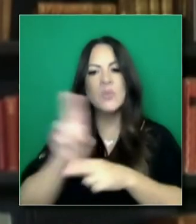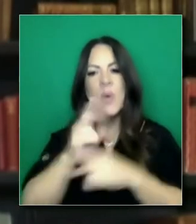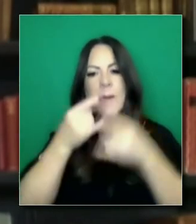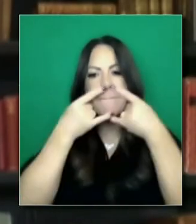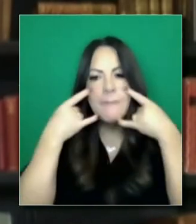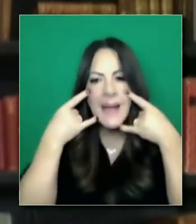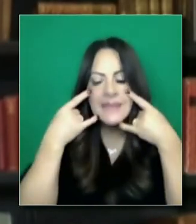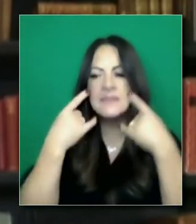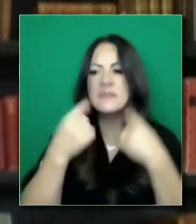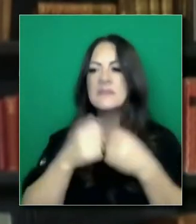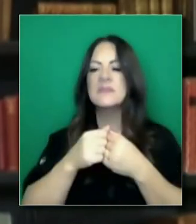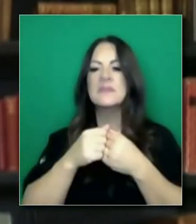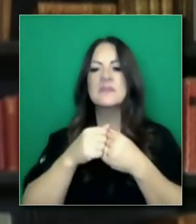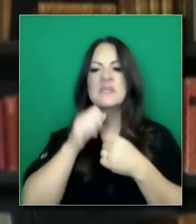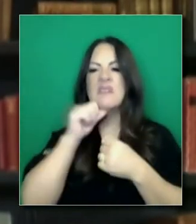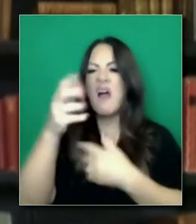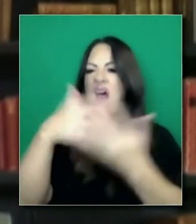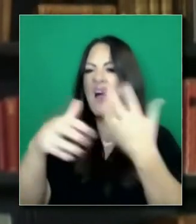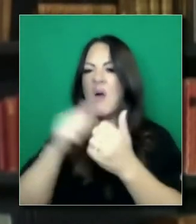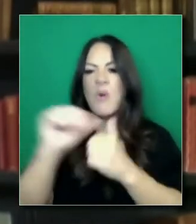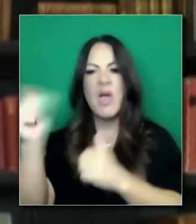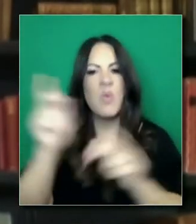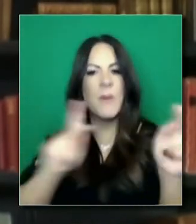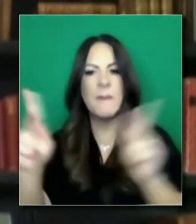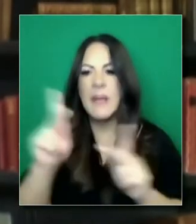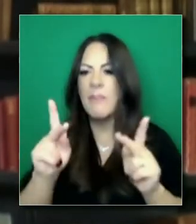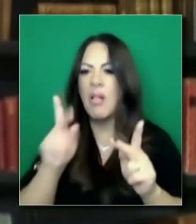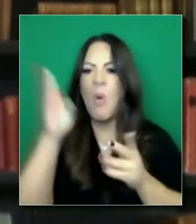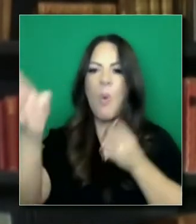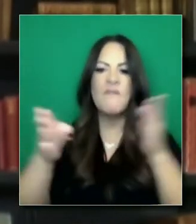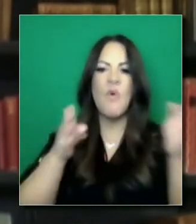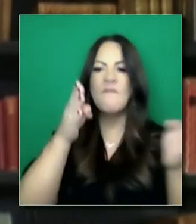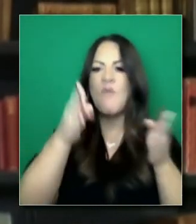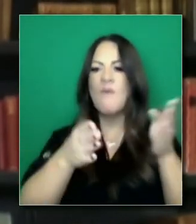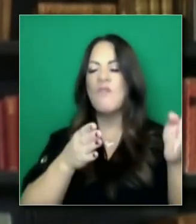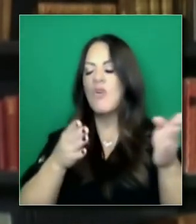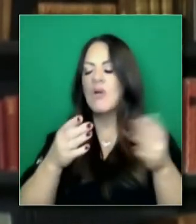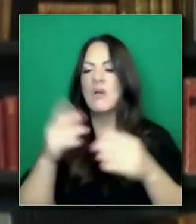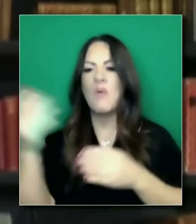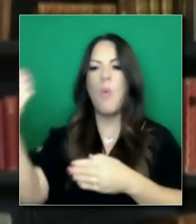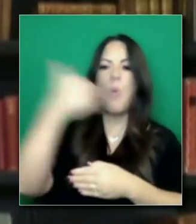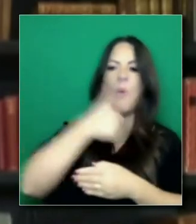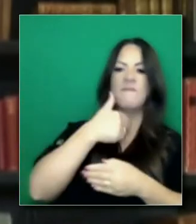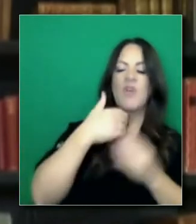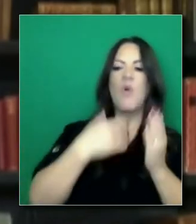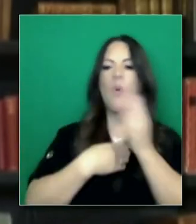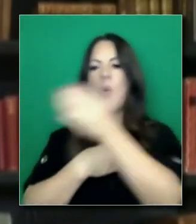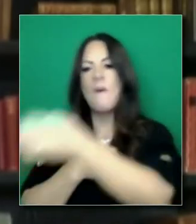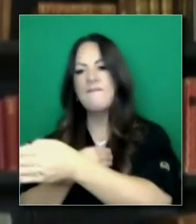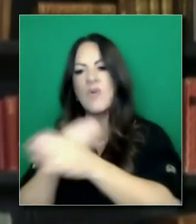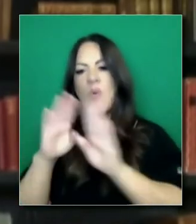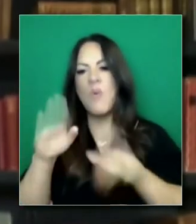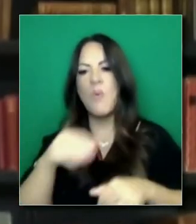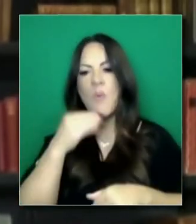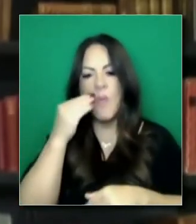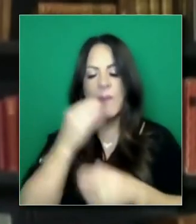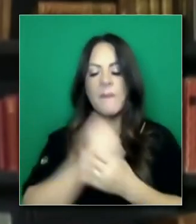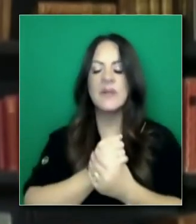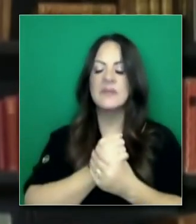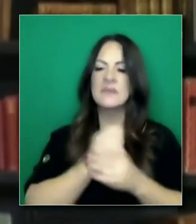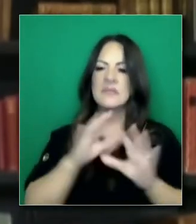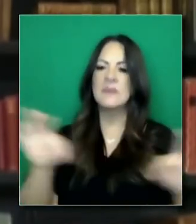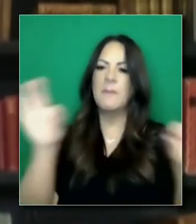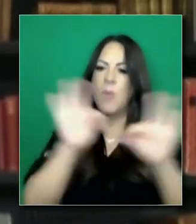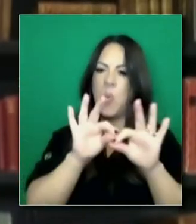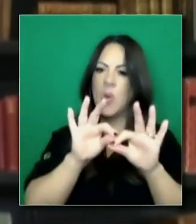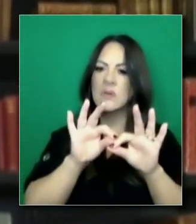no farmacéuticas, mezclarse con la gente, evitar mezclarse con la gente, ponerse la mascarilla. Esto todo es crítico en este momento